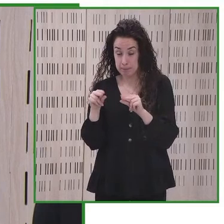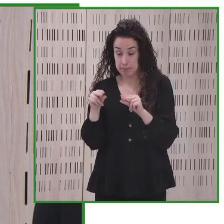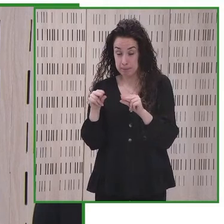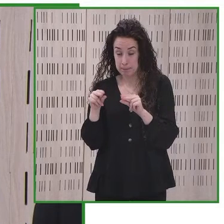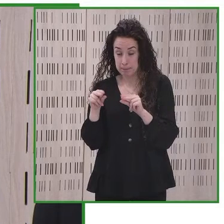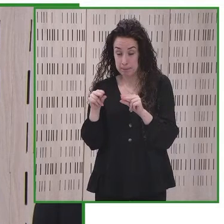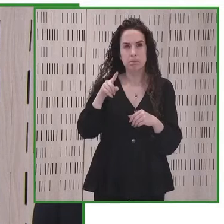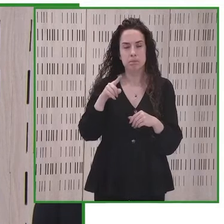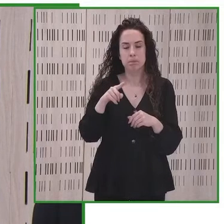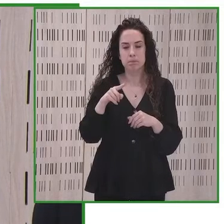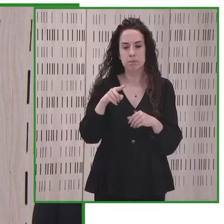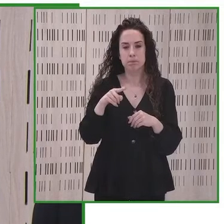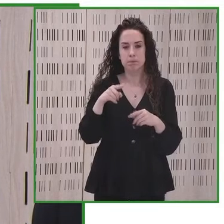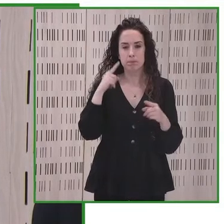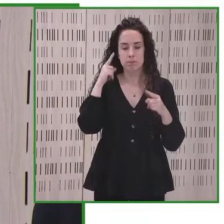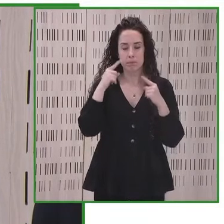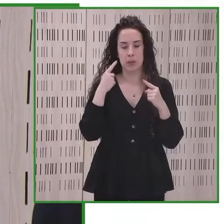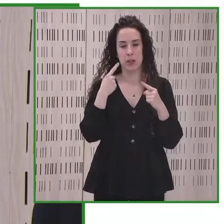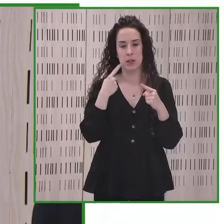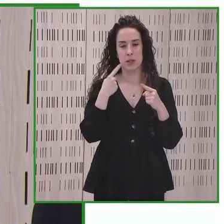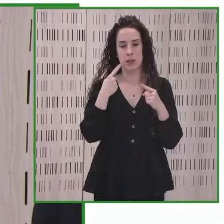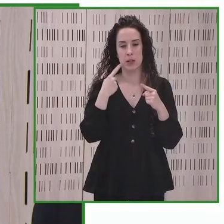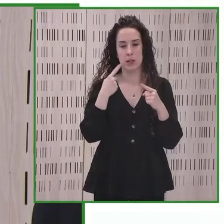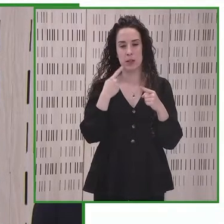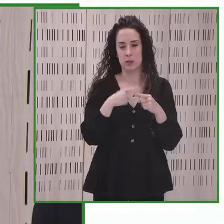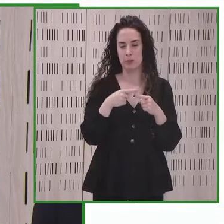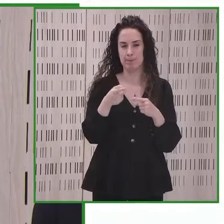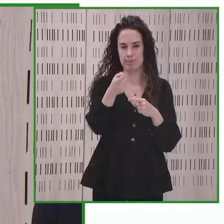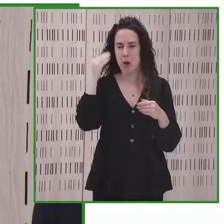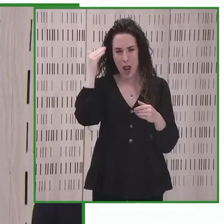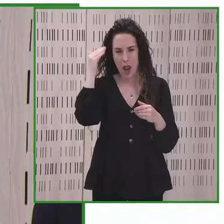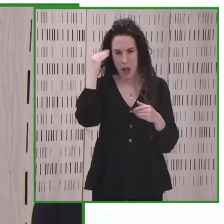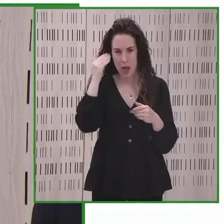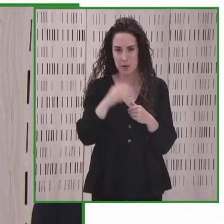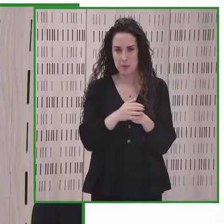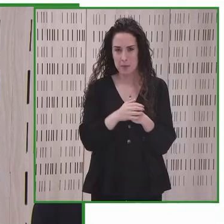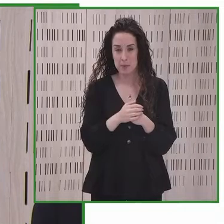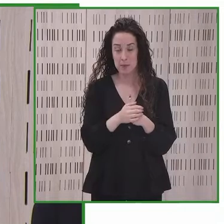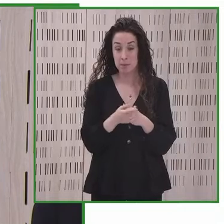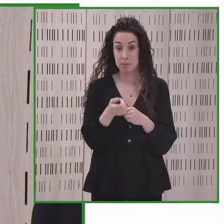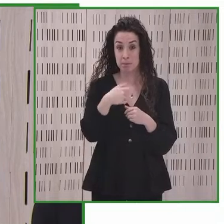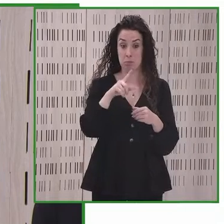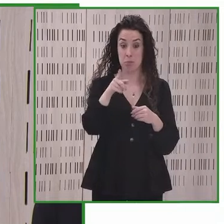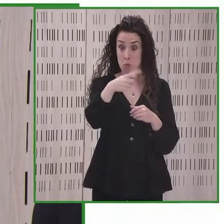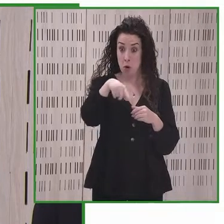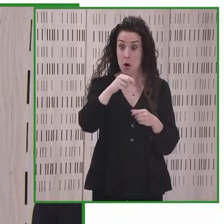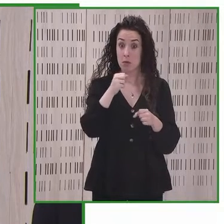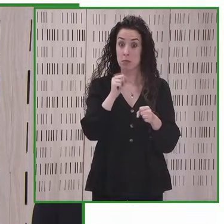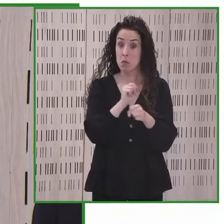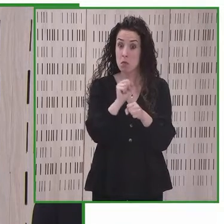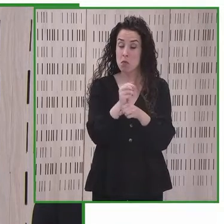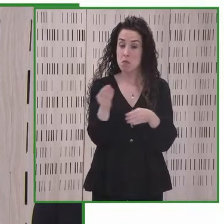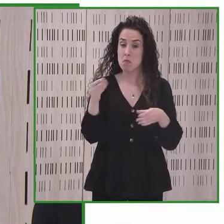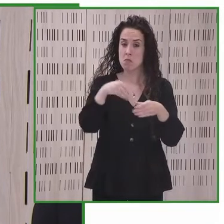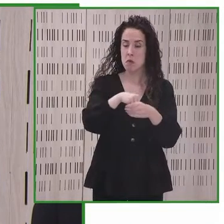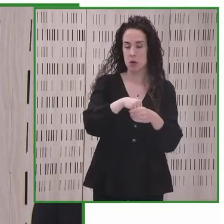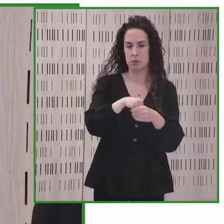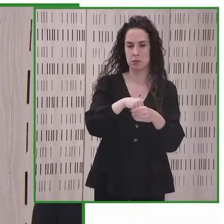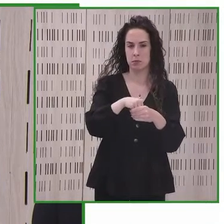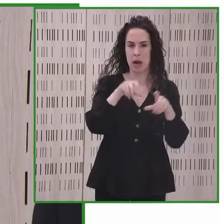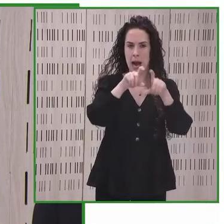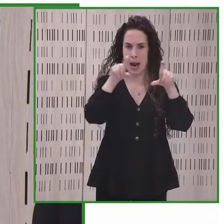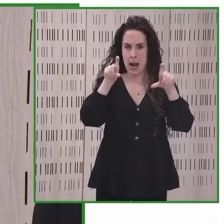ya les son conocidas. Las organizaciones de América Latina, cuya labor